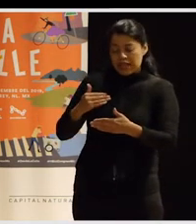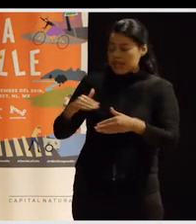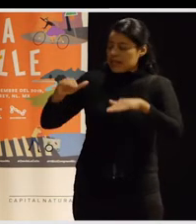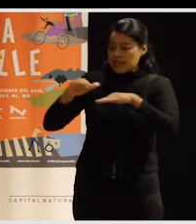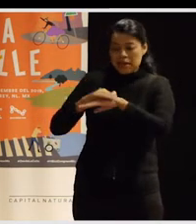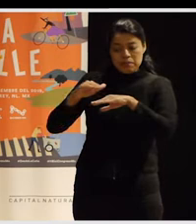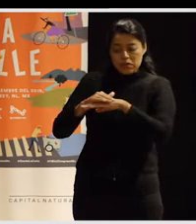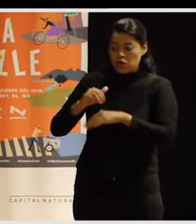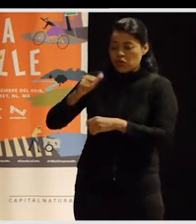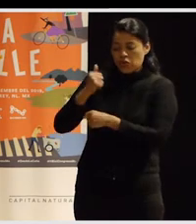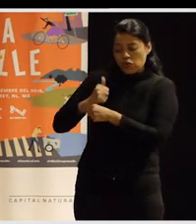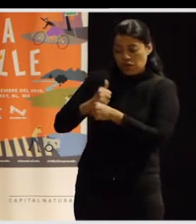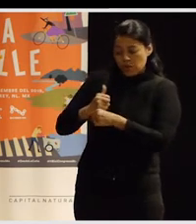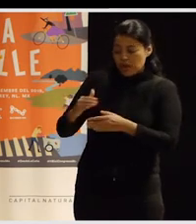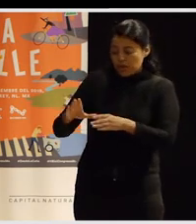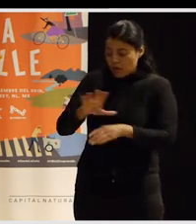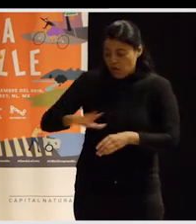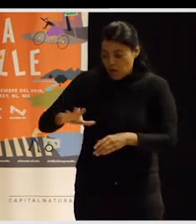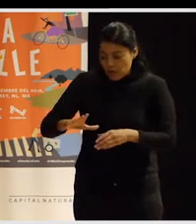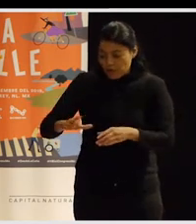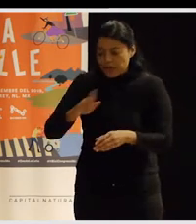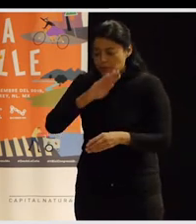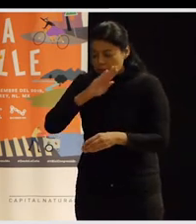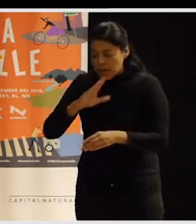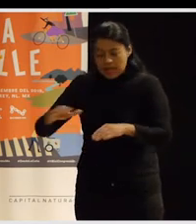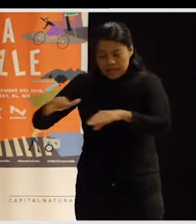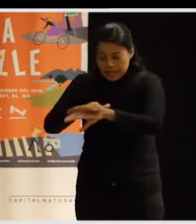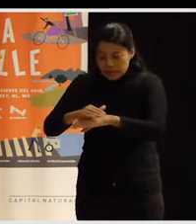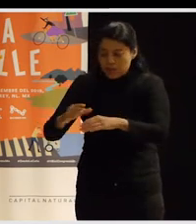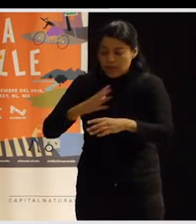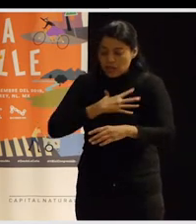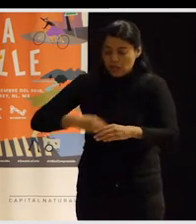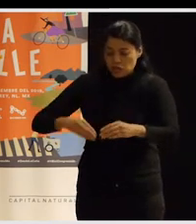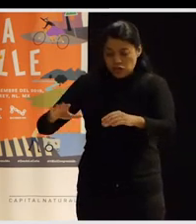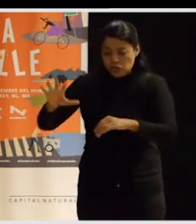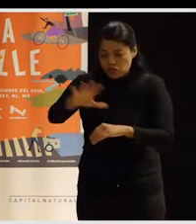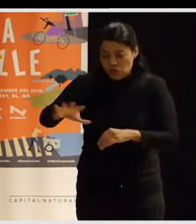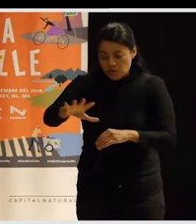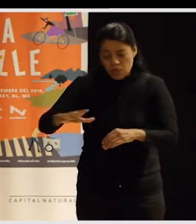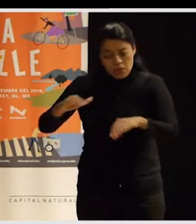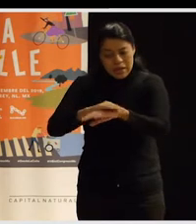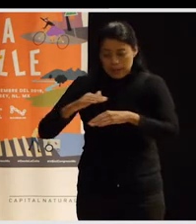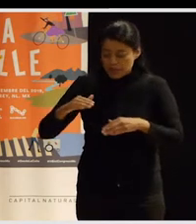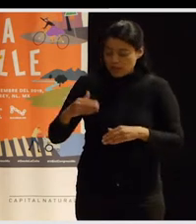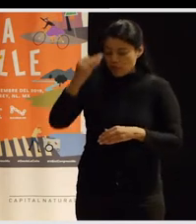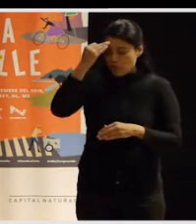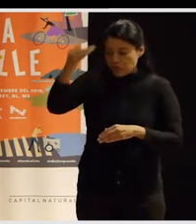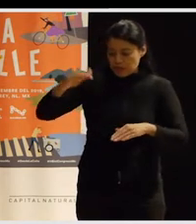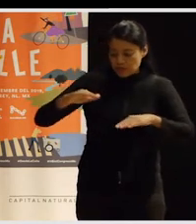nuestras madres o nuestros padres, sino son las de ahora y no serán las de nuestros hijos, ¿no? Están diferentes. Entonces, esa, digamos, como en esa esencia